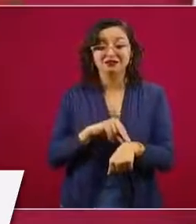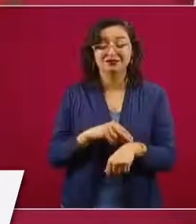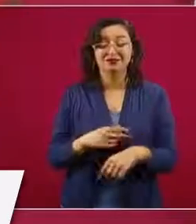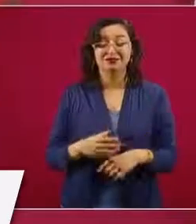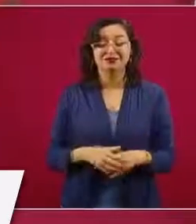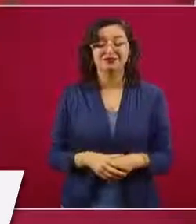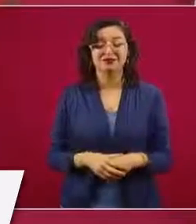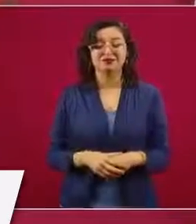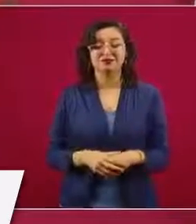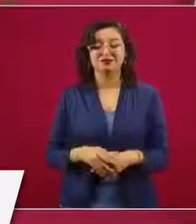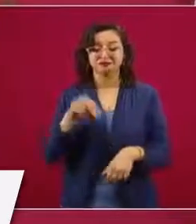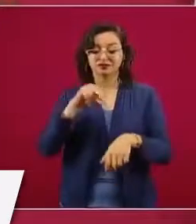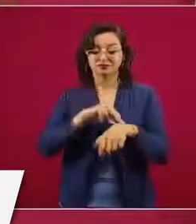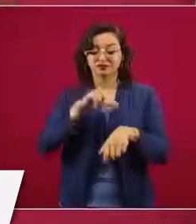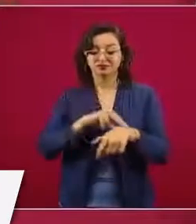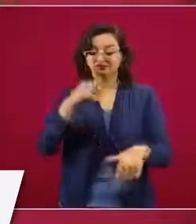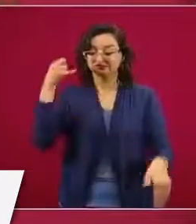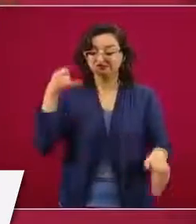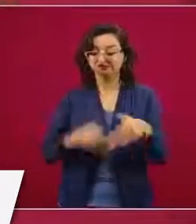de especialistas.